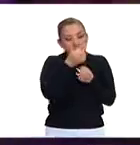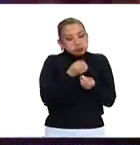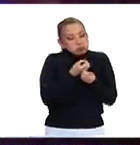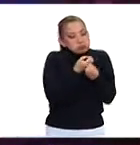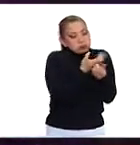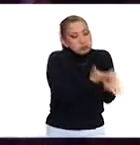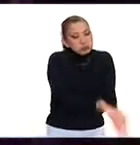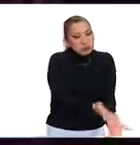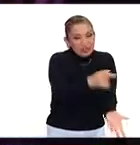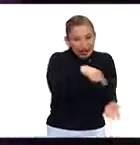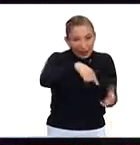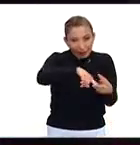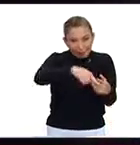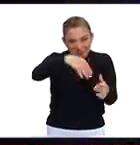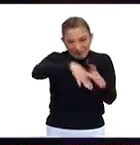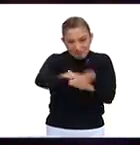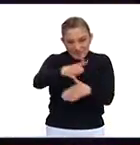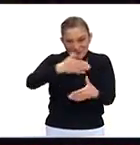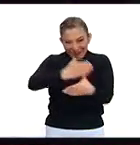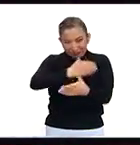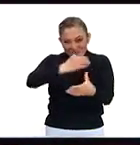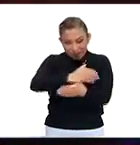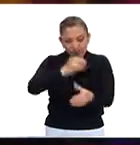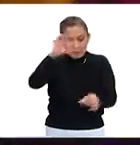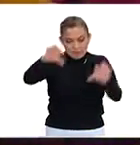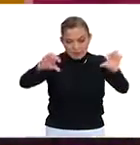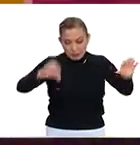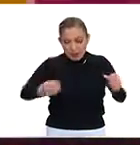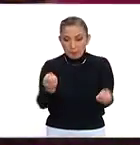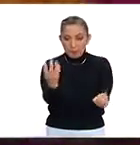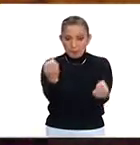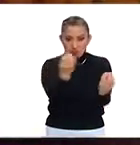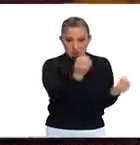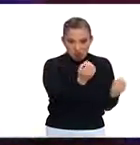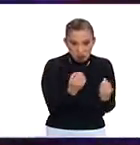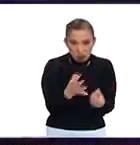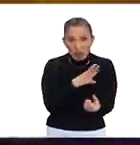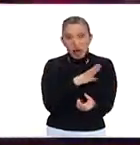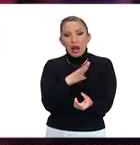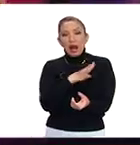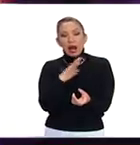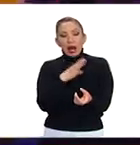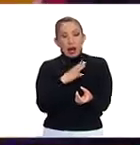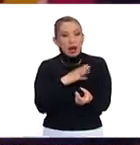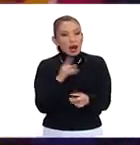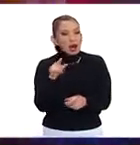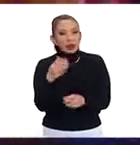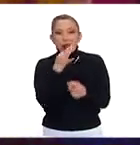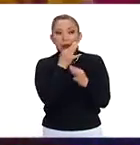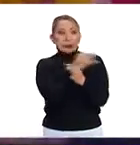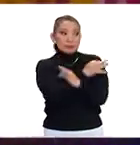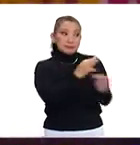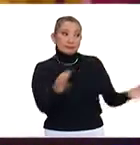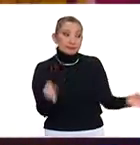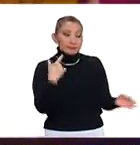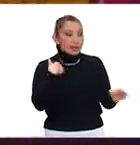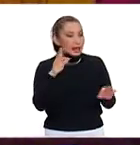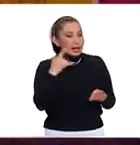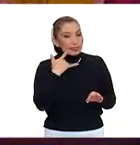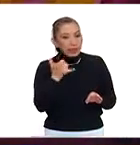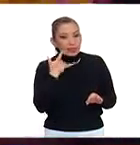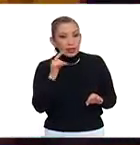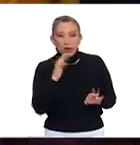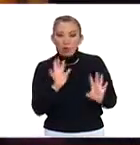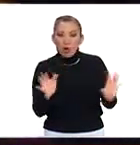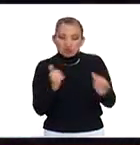un altar ahí a la entrada de la discoteca, se prendieron veladoras, Miss Playa fue un mensaje, están tratando de